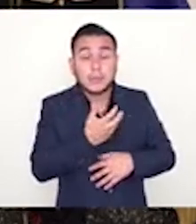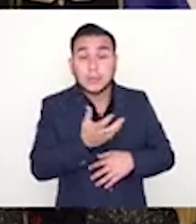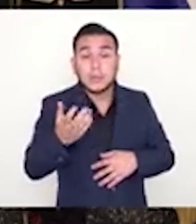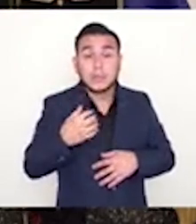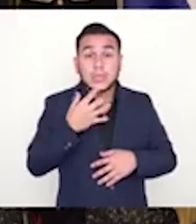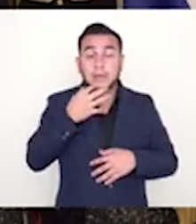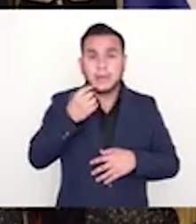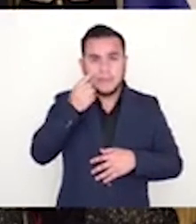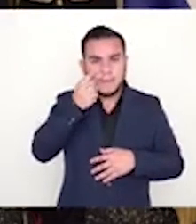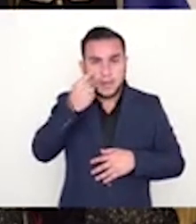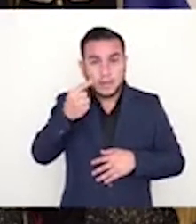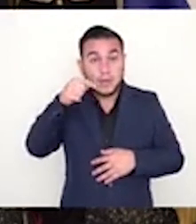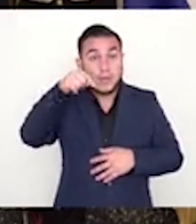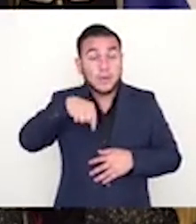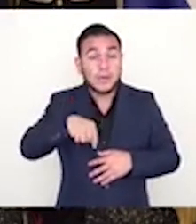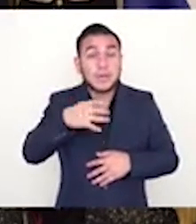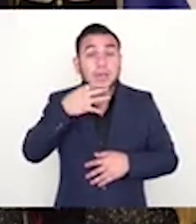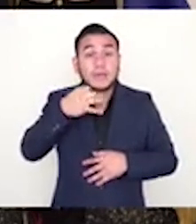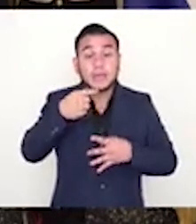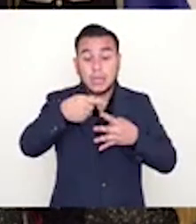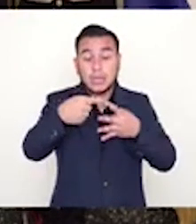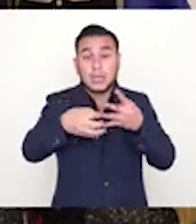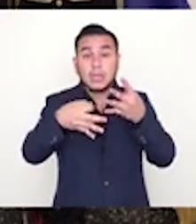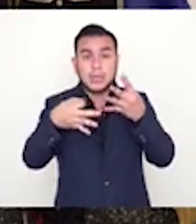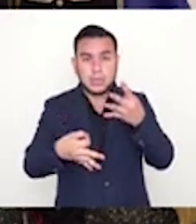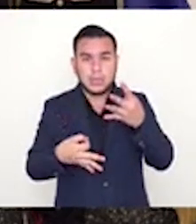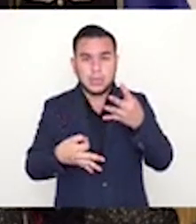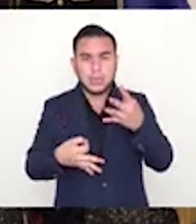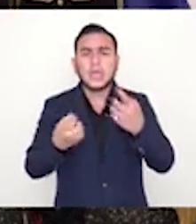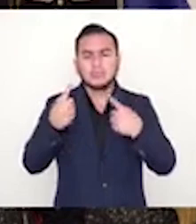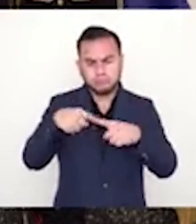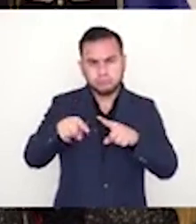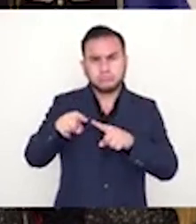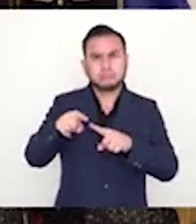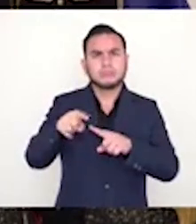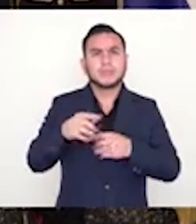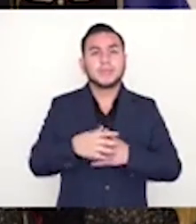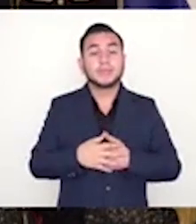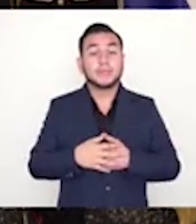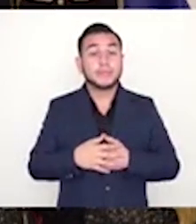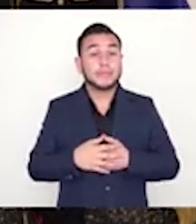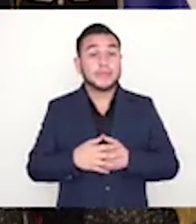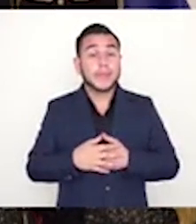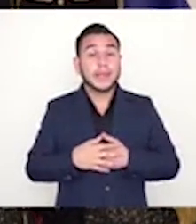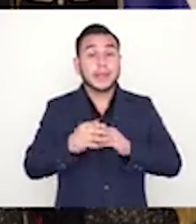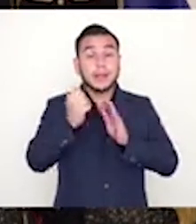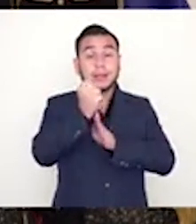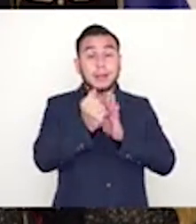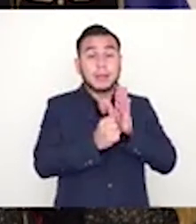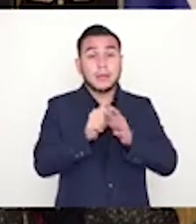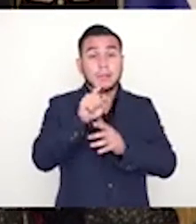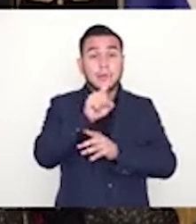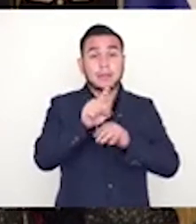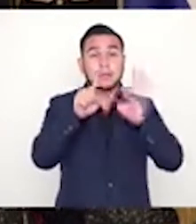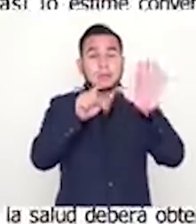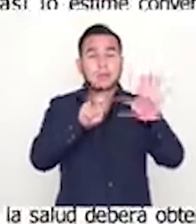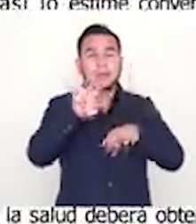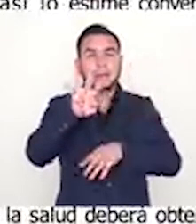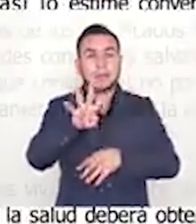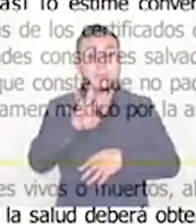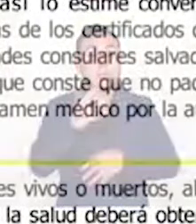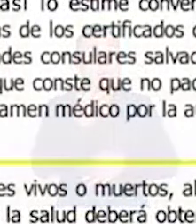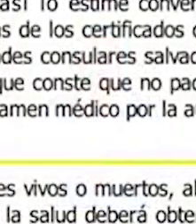creen que es inconstitucional. Pero hoy, por hoy, esta es ley de la República vigente. Y dice, artículo 164,